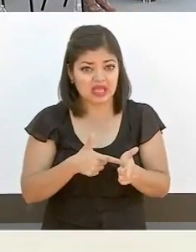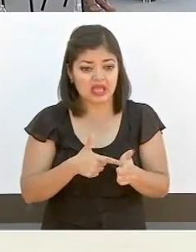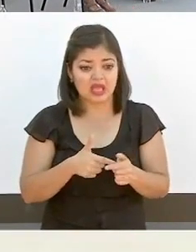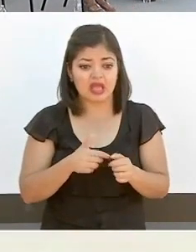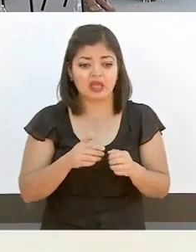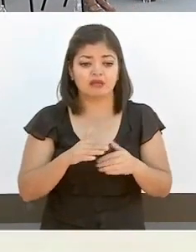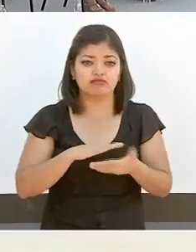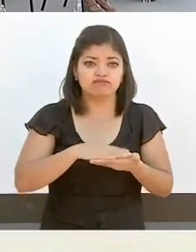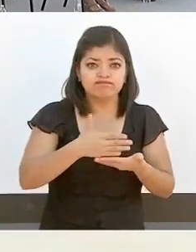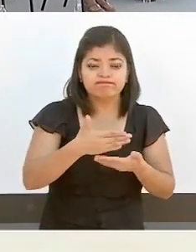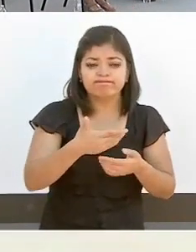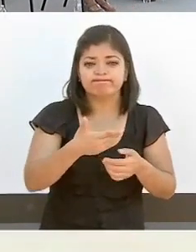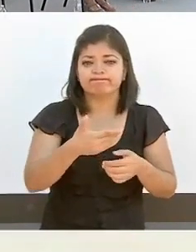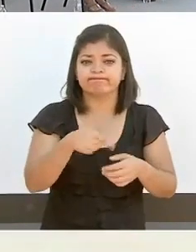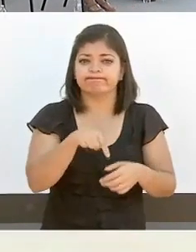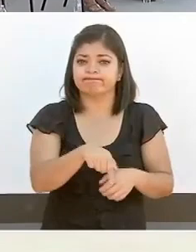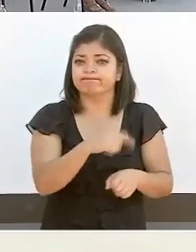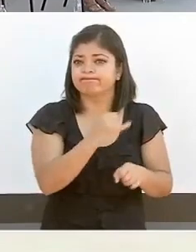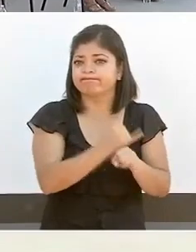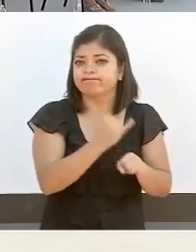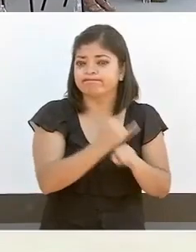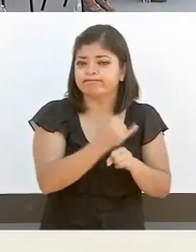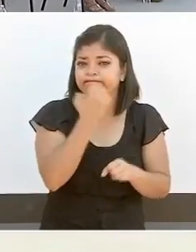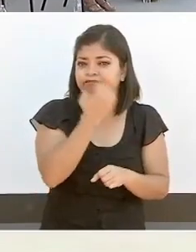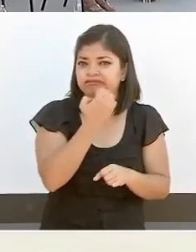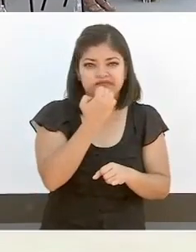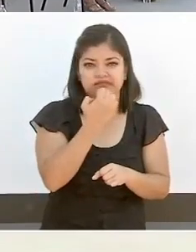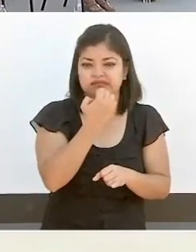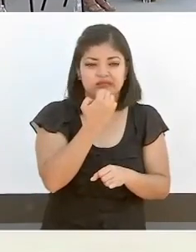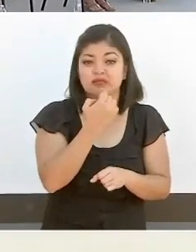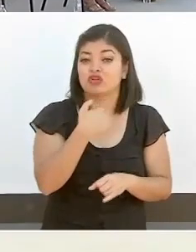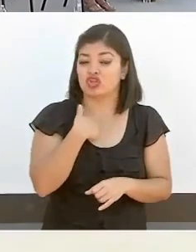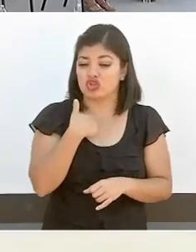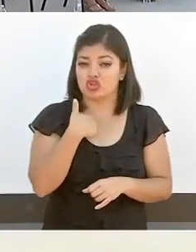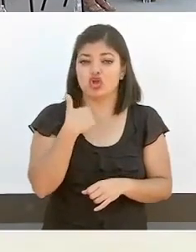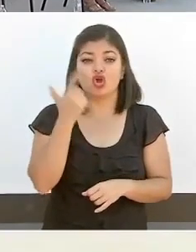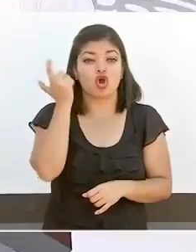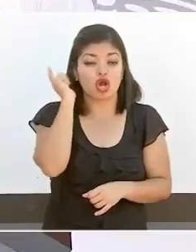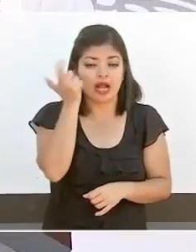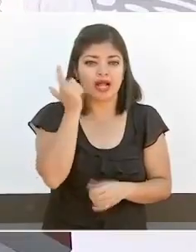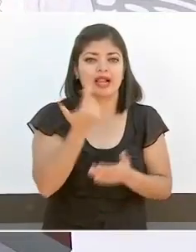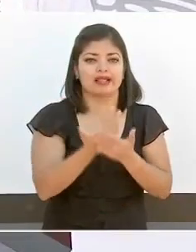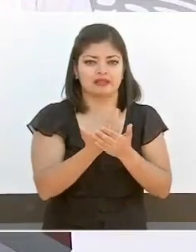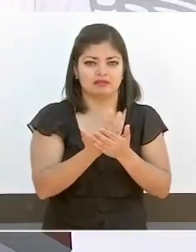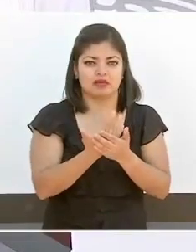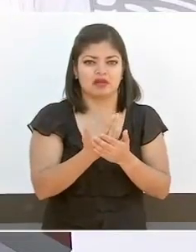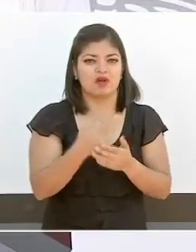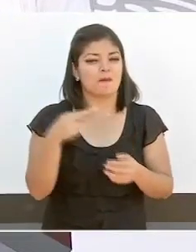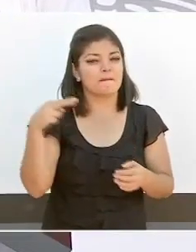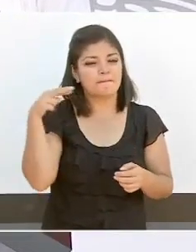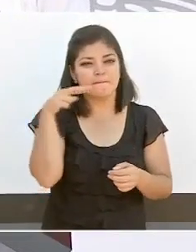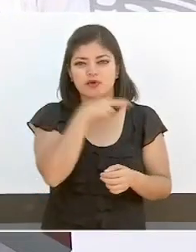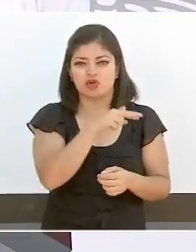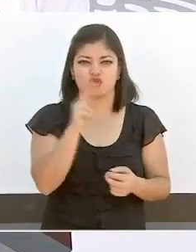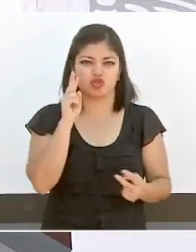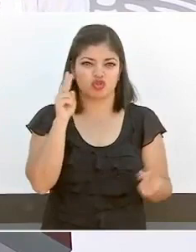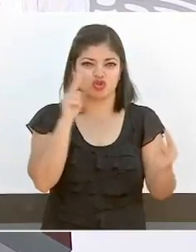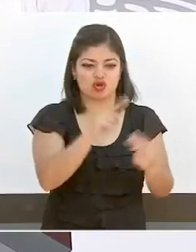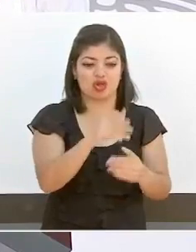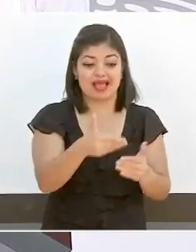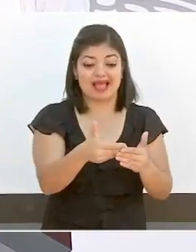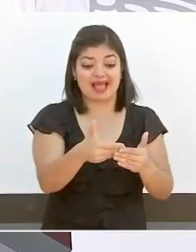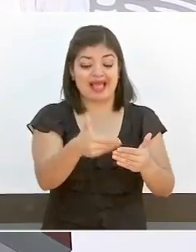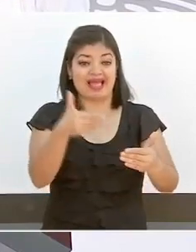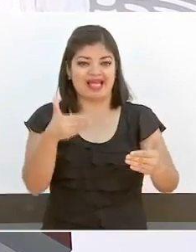a las clases y yo espero que lo podamos hacer antes de que termine el